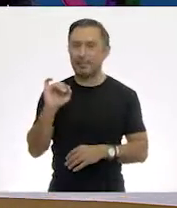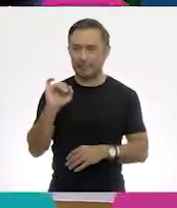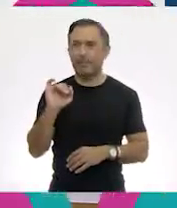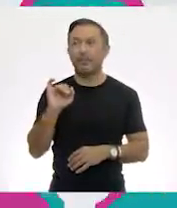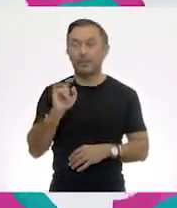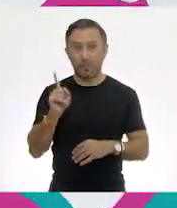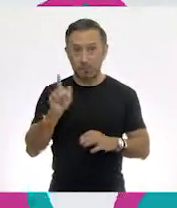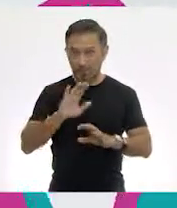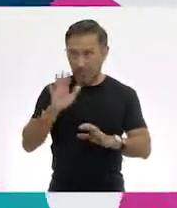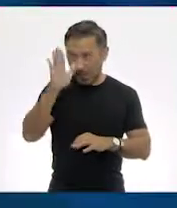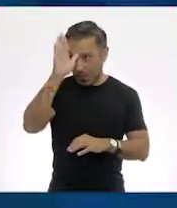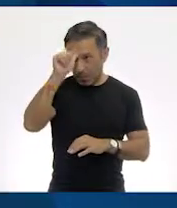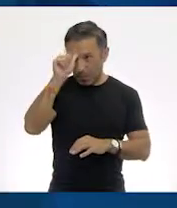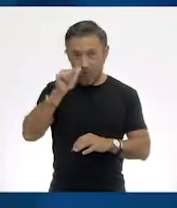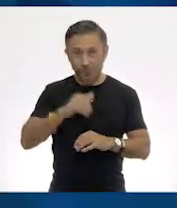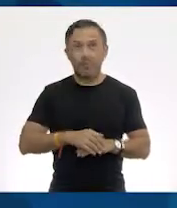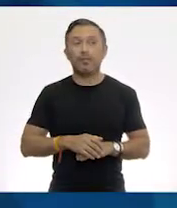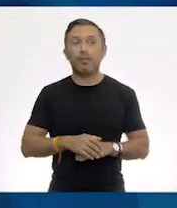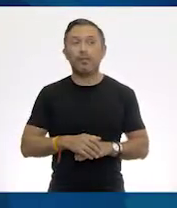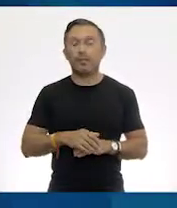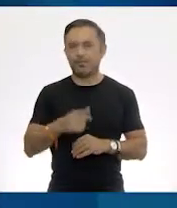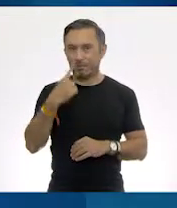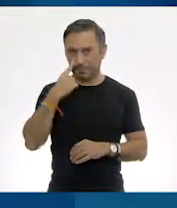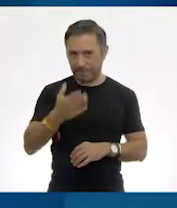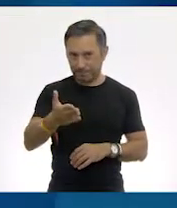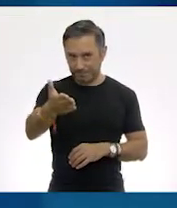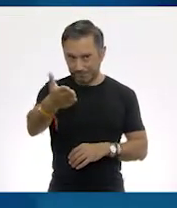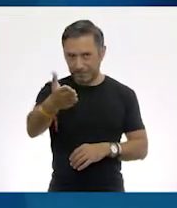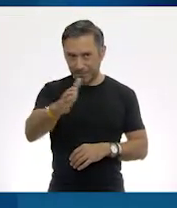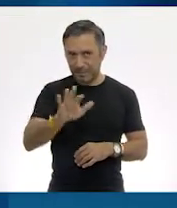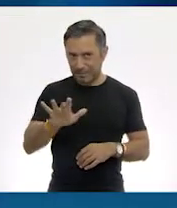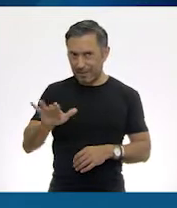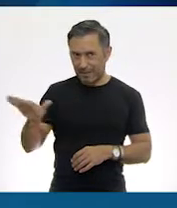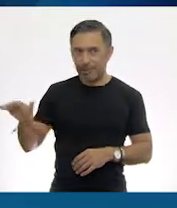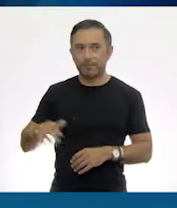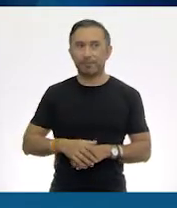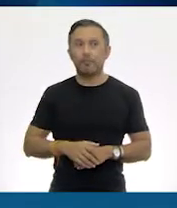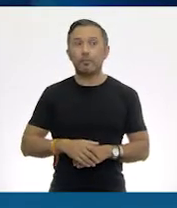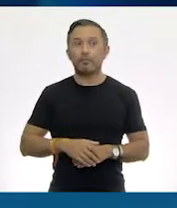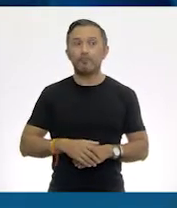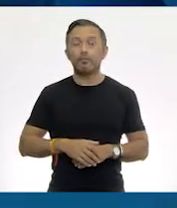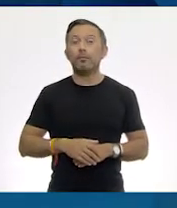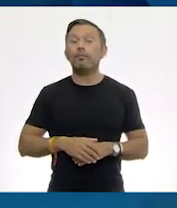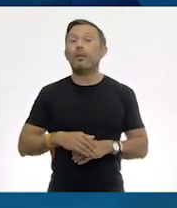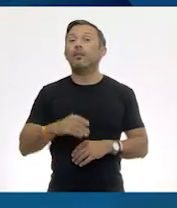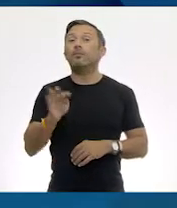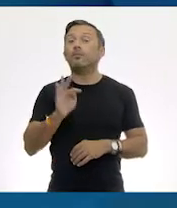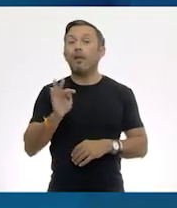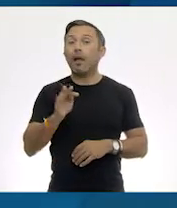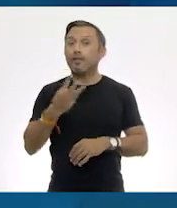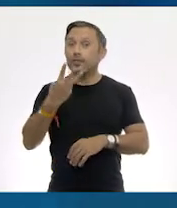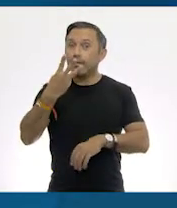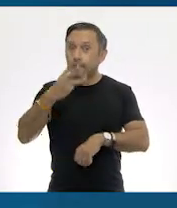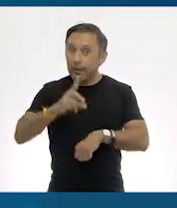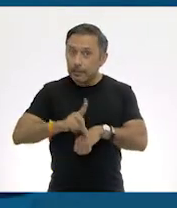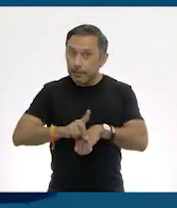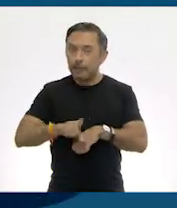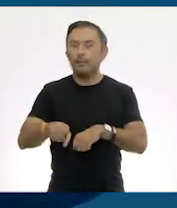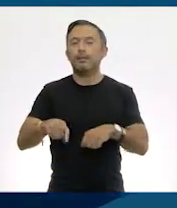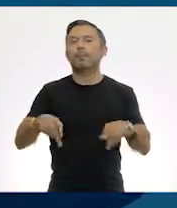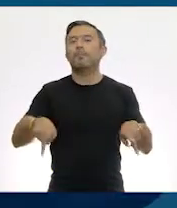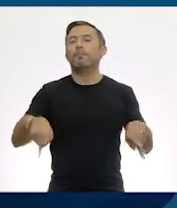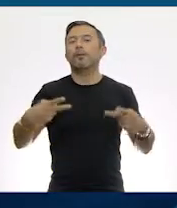¿Prevenidos? Si en los primeros tres días vendió dos toneladas el